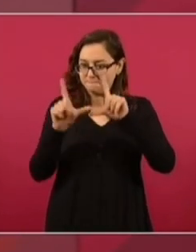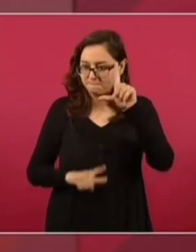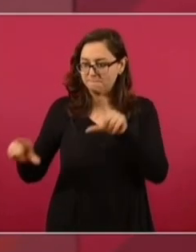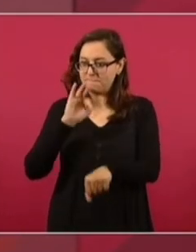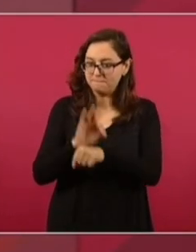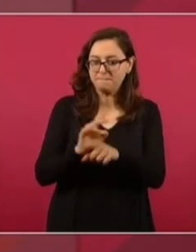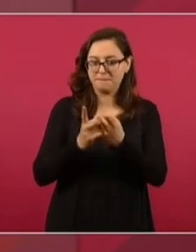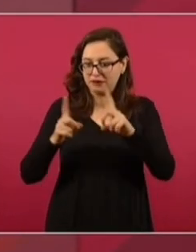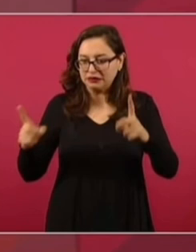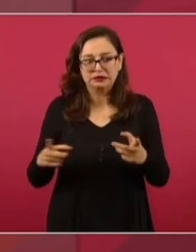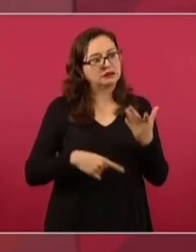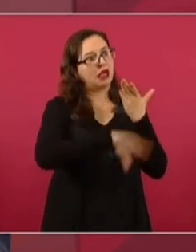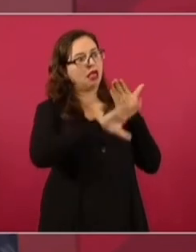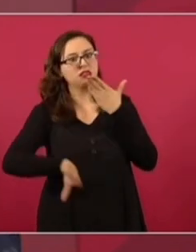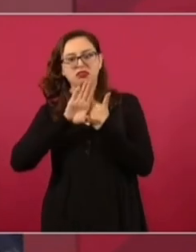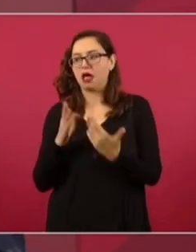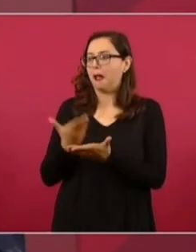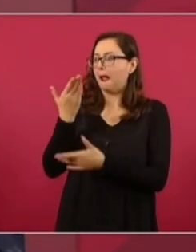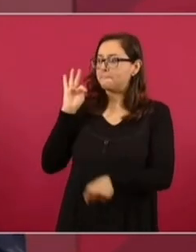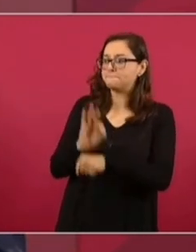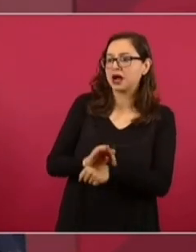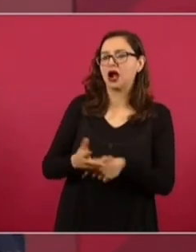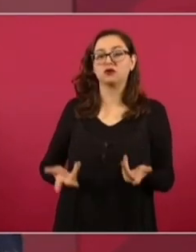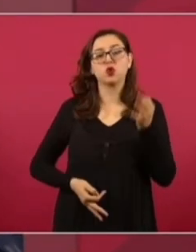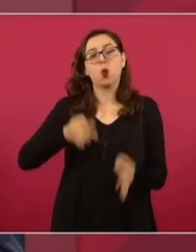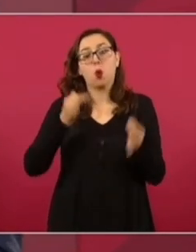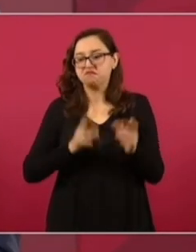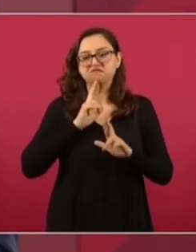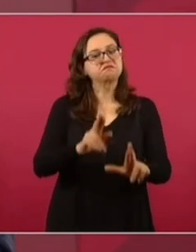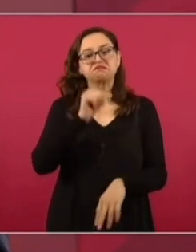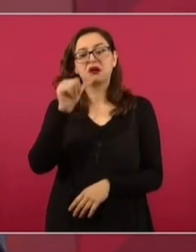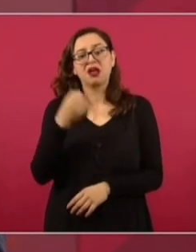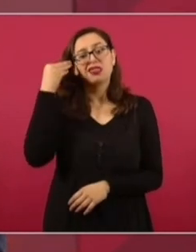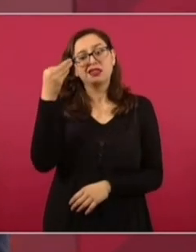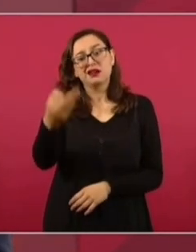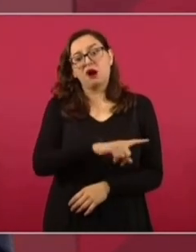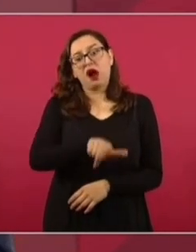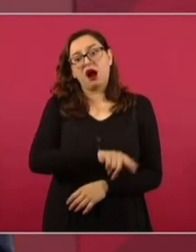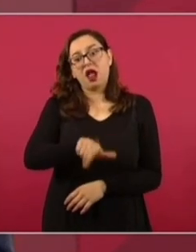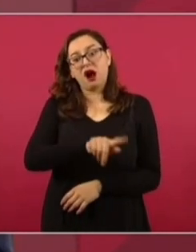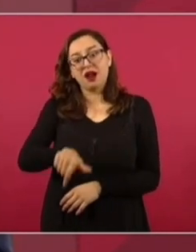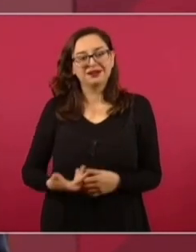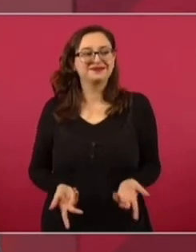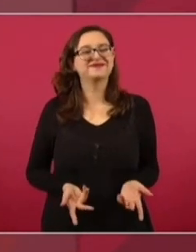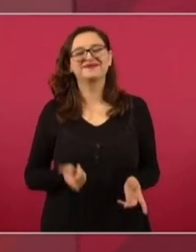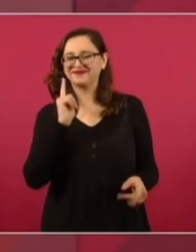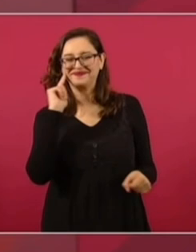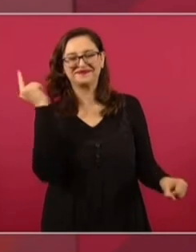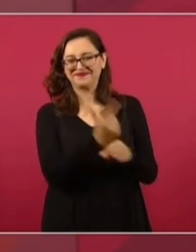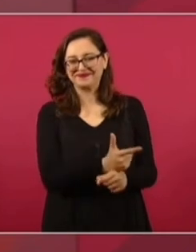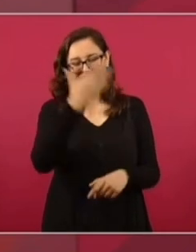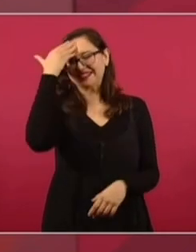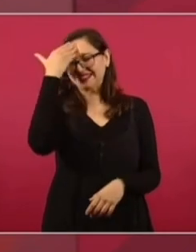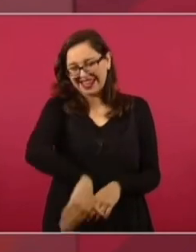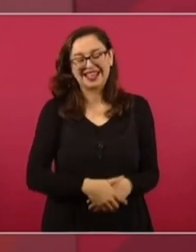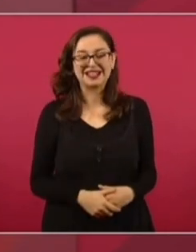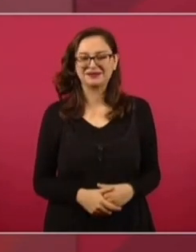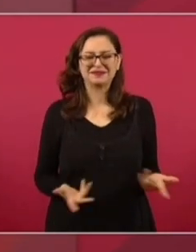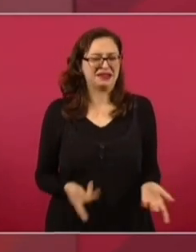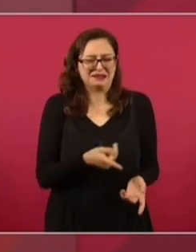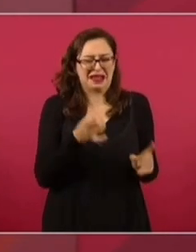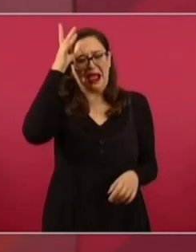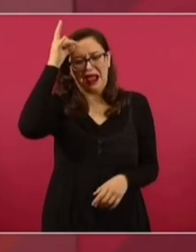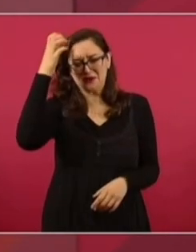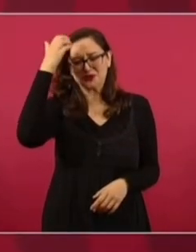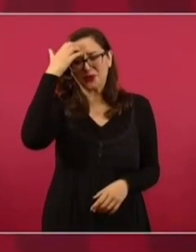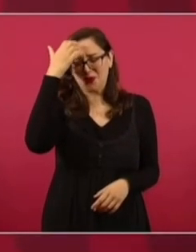como decíamos antes cuando coleccionábamos, las fichitas, ¿no? ¿Cómo se llamaban las estampitas? Esta ya la tengo,